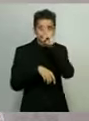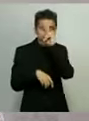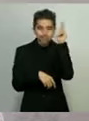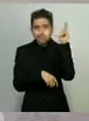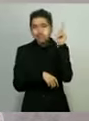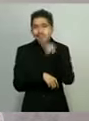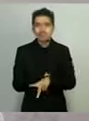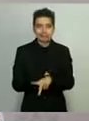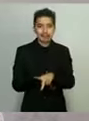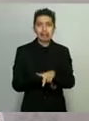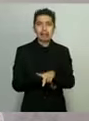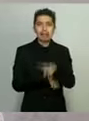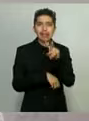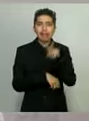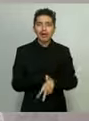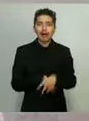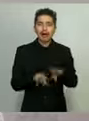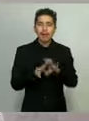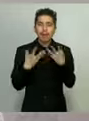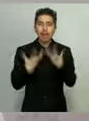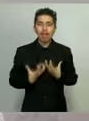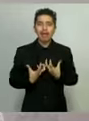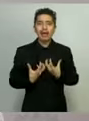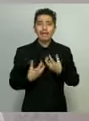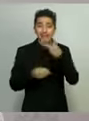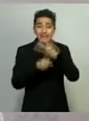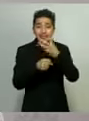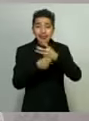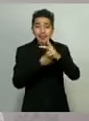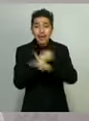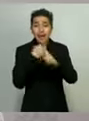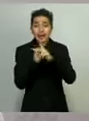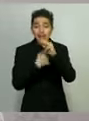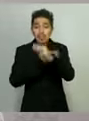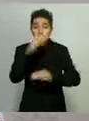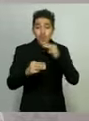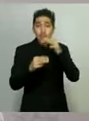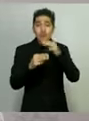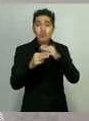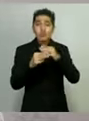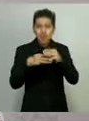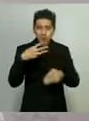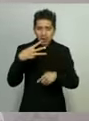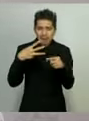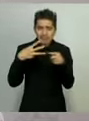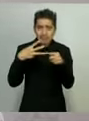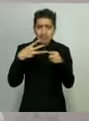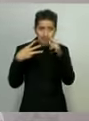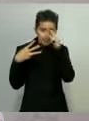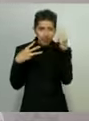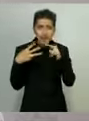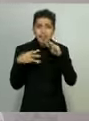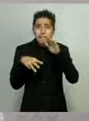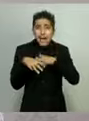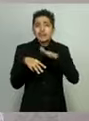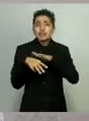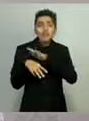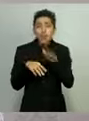terrible, que nos ubica como el tercer país en el mundo con más muertos.